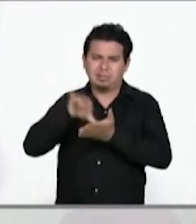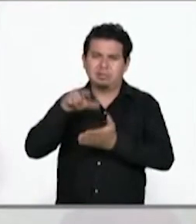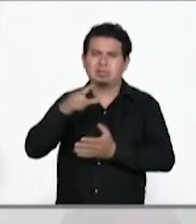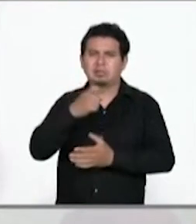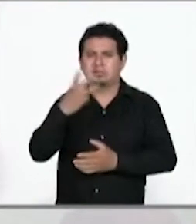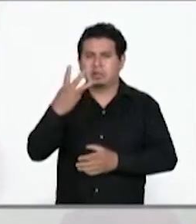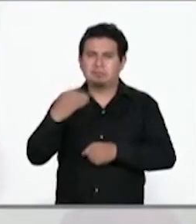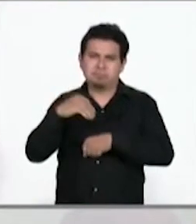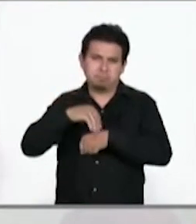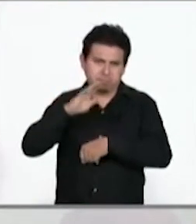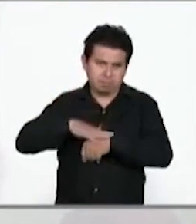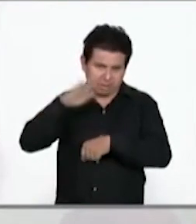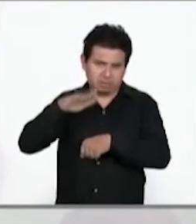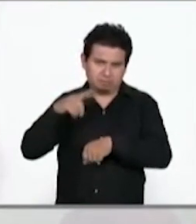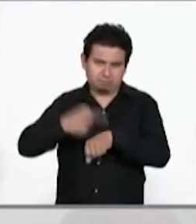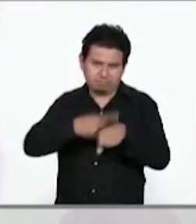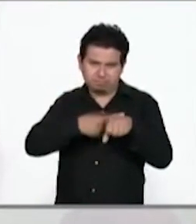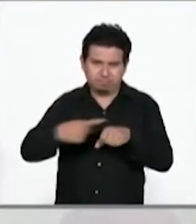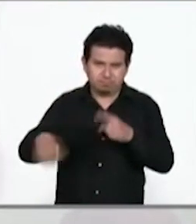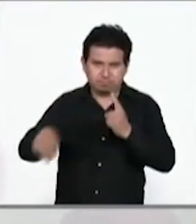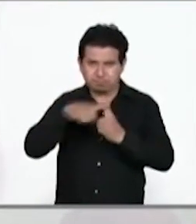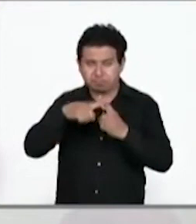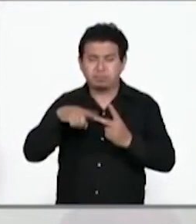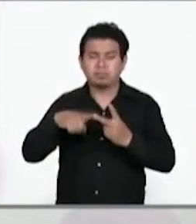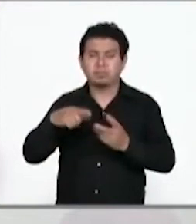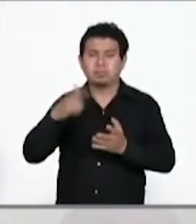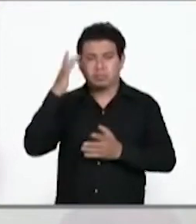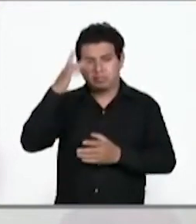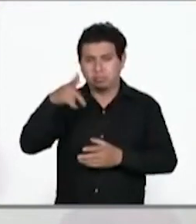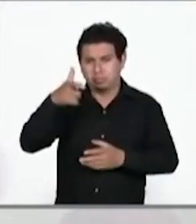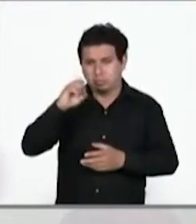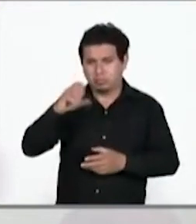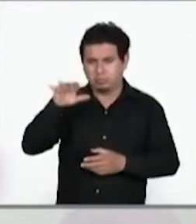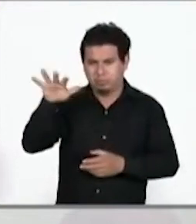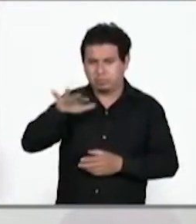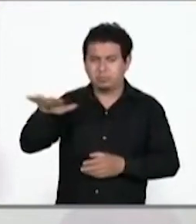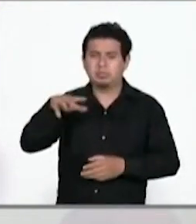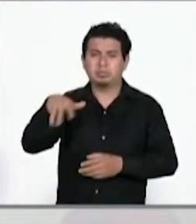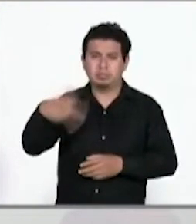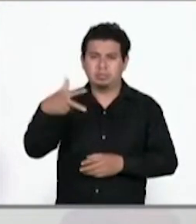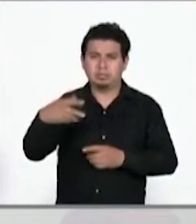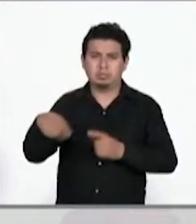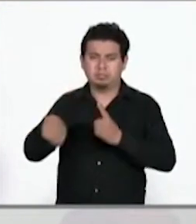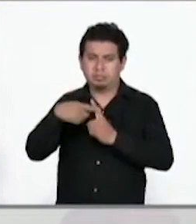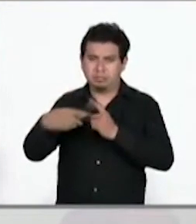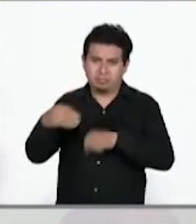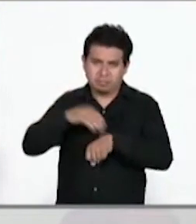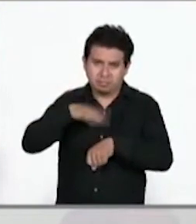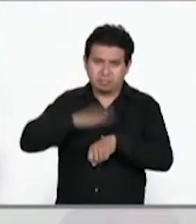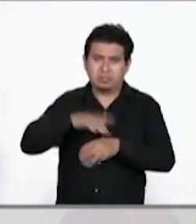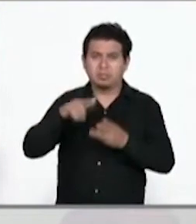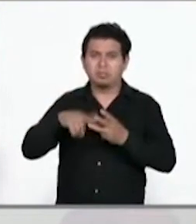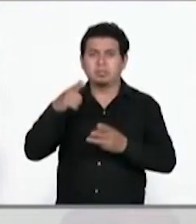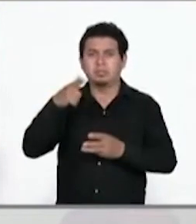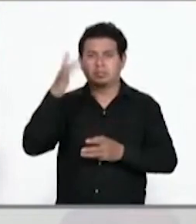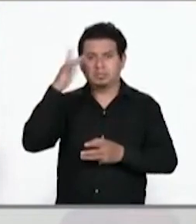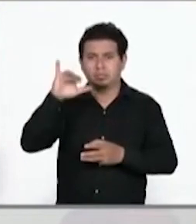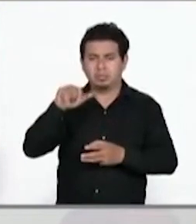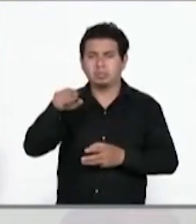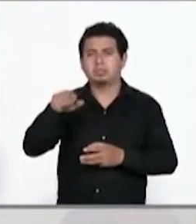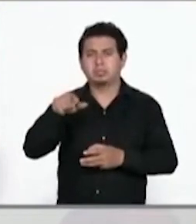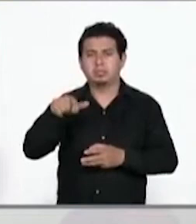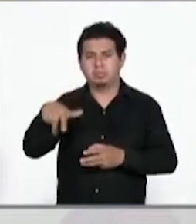Istmo 2.726 y 370 muertes, Mixteca 2.470 y 205 defunciones,